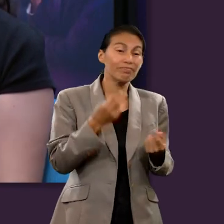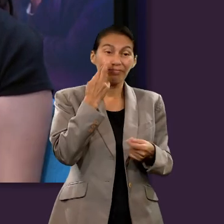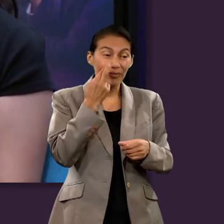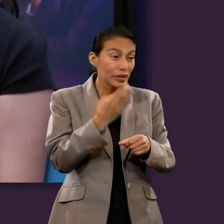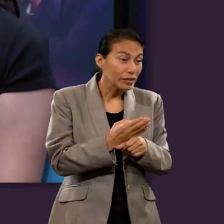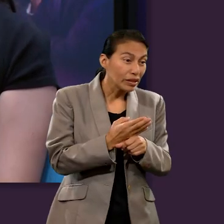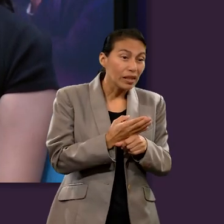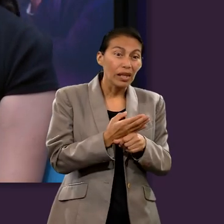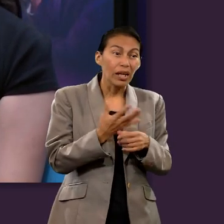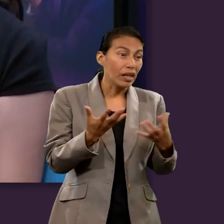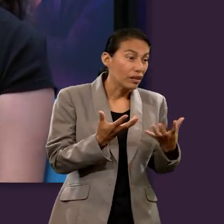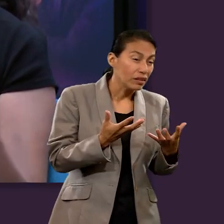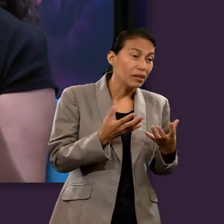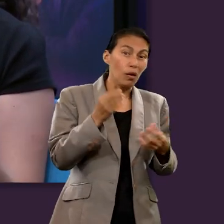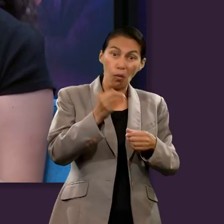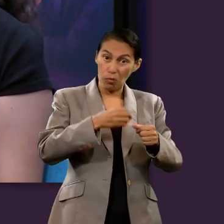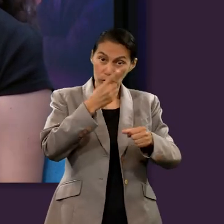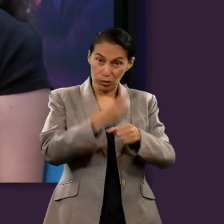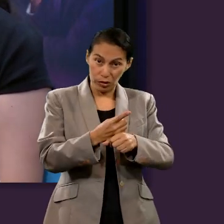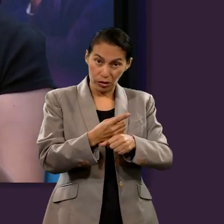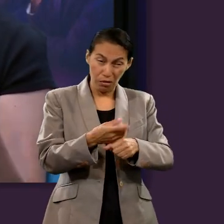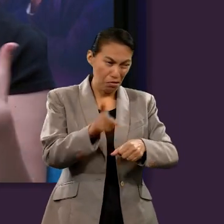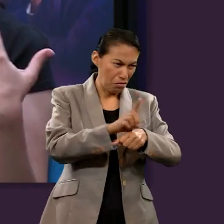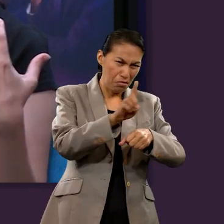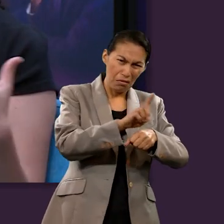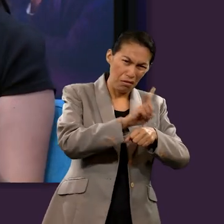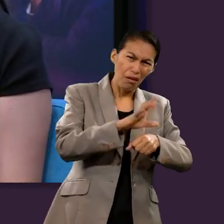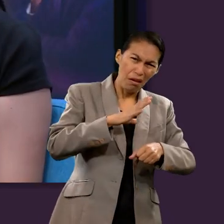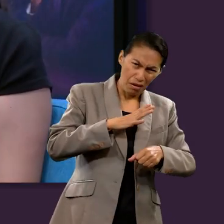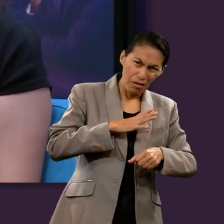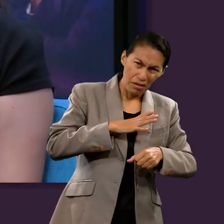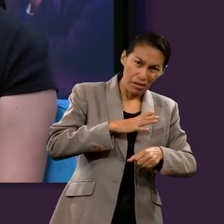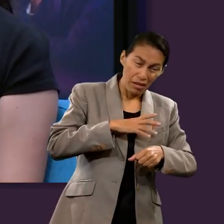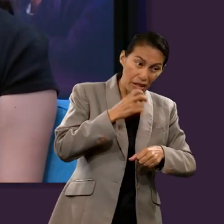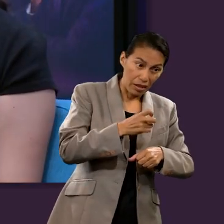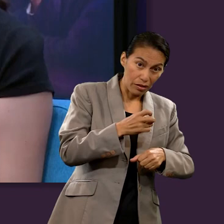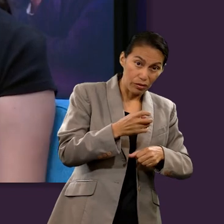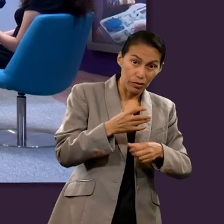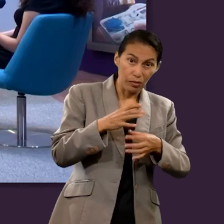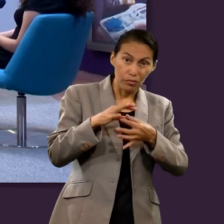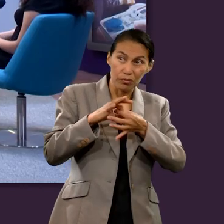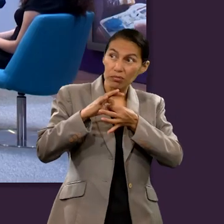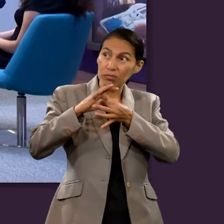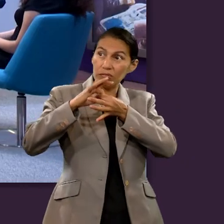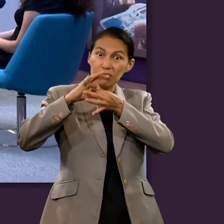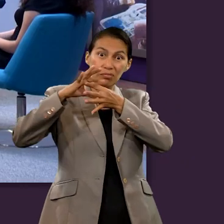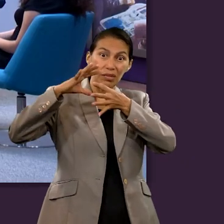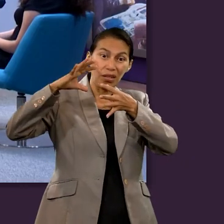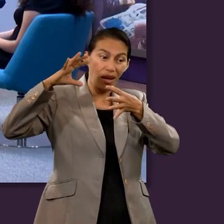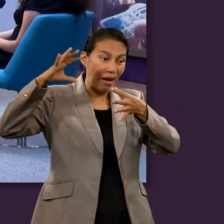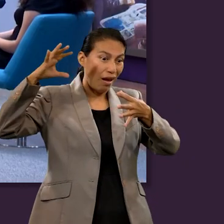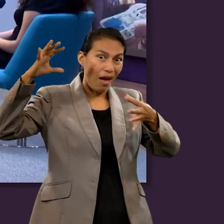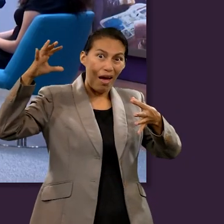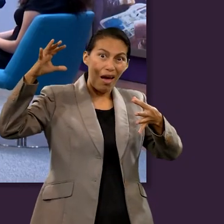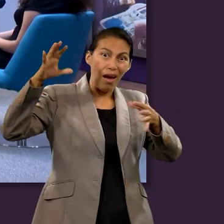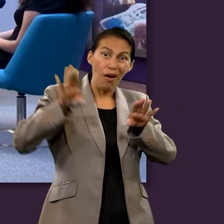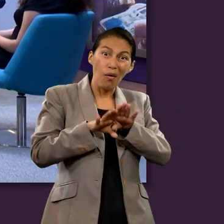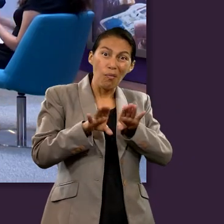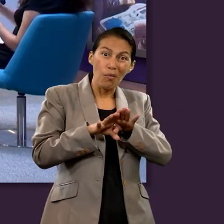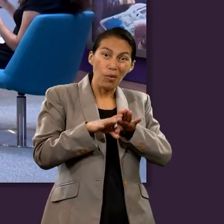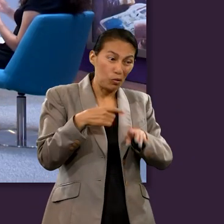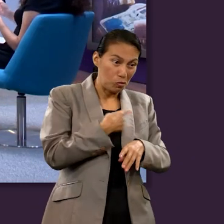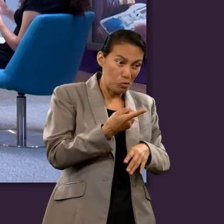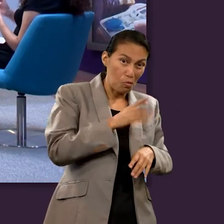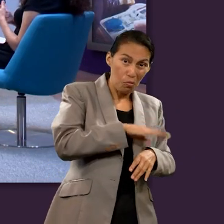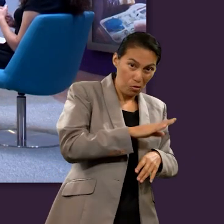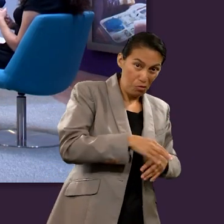los afanes que tenemos todas las responsabilidades incluso las oportunidades que tenemos en nuestro día a día van haciendo que